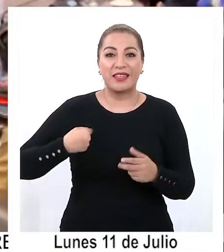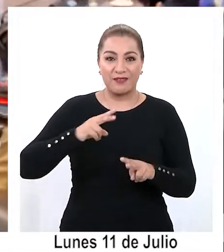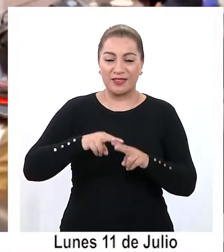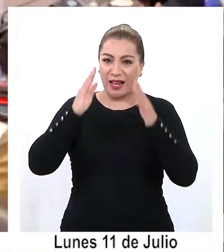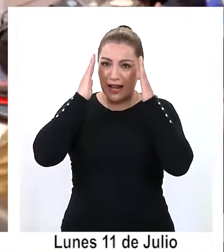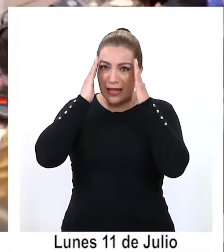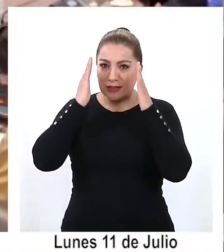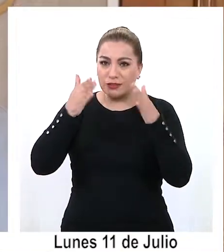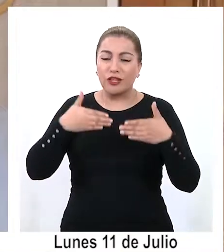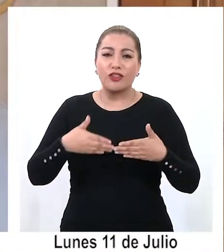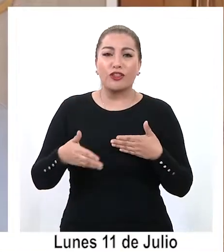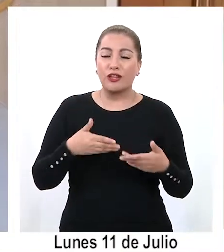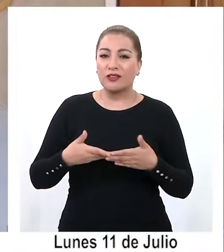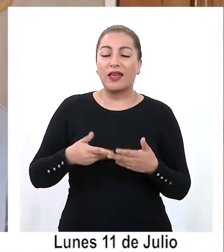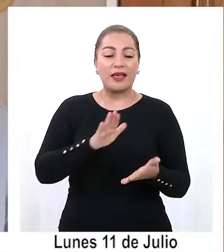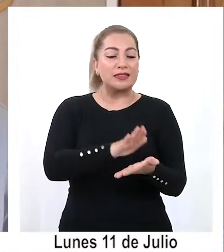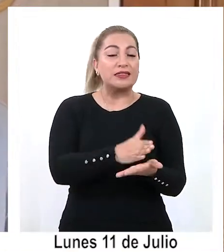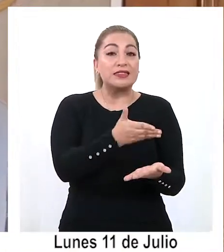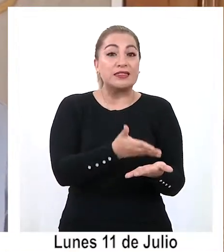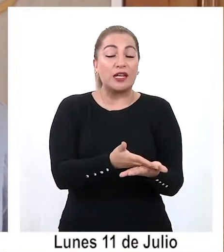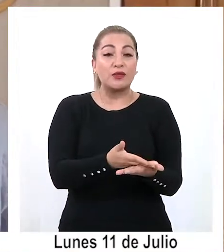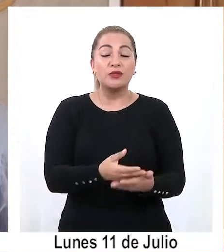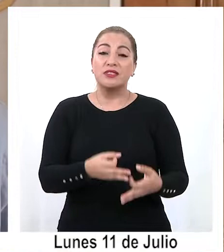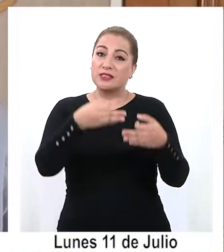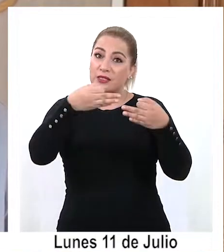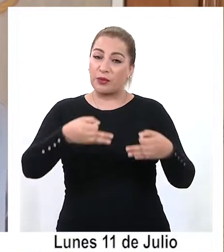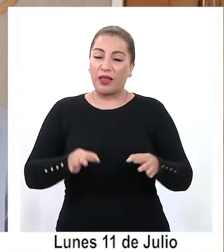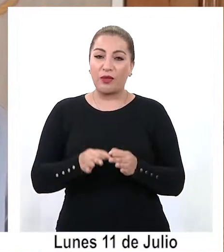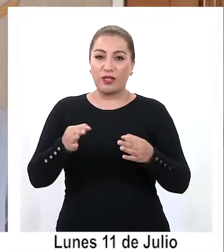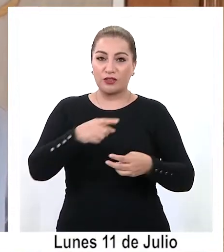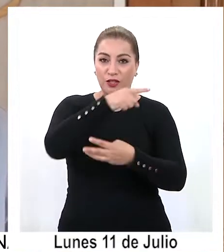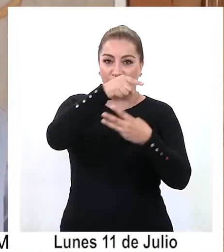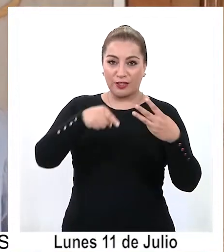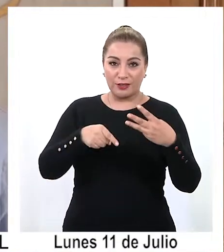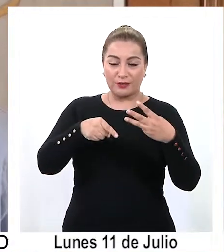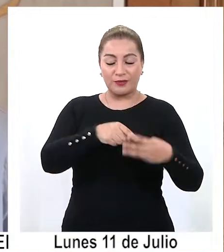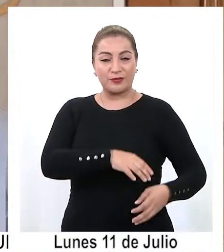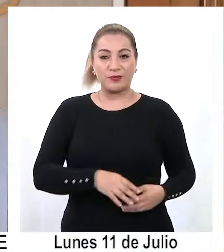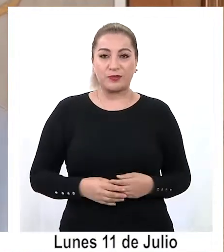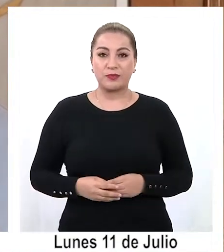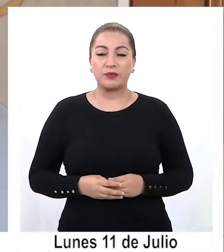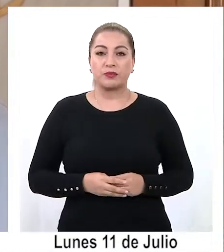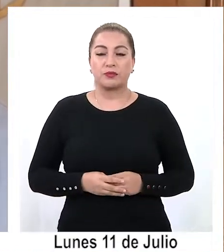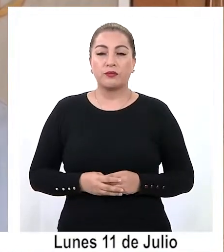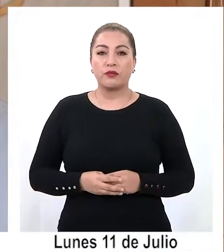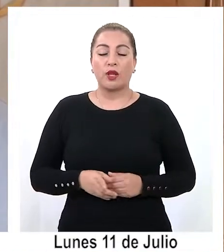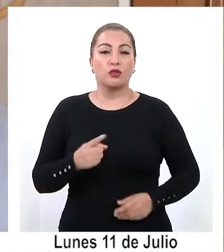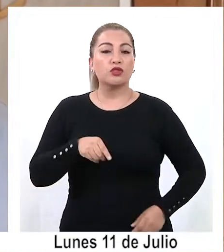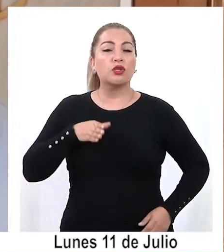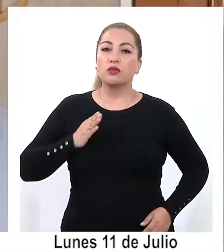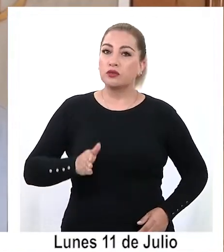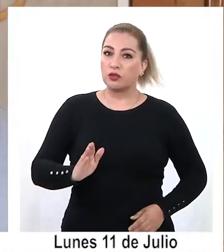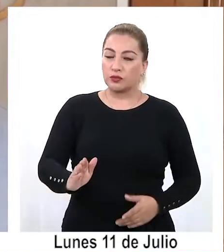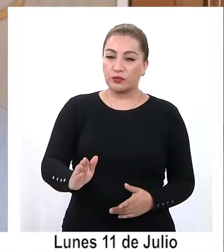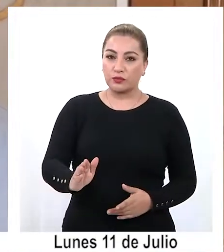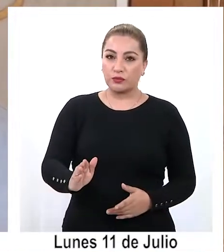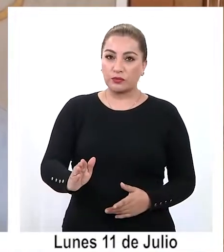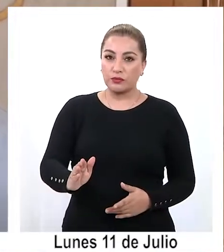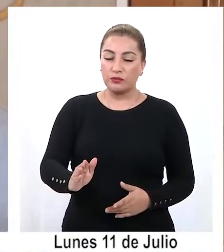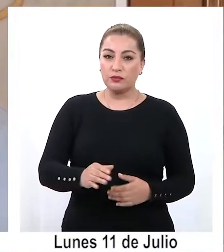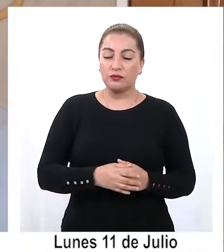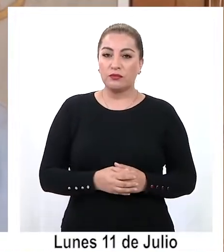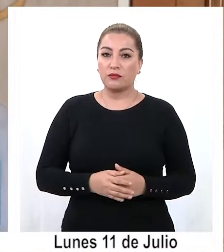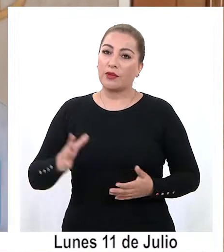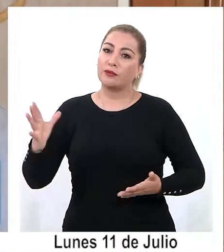estará puesta en salud, seguridad y educación. Vamos a continuar con la